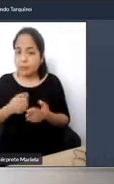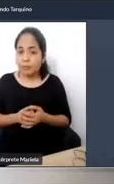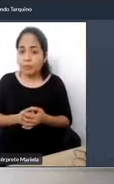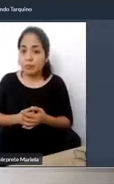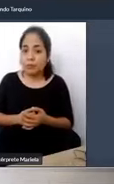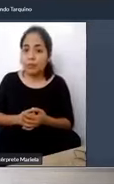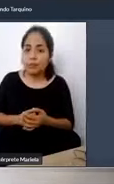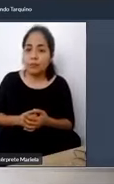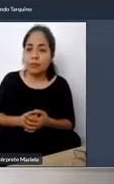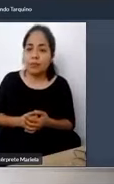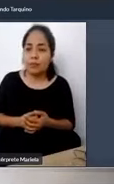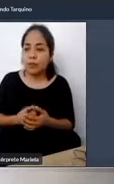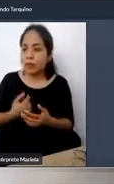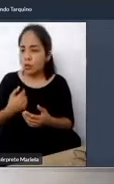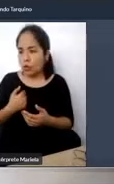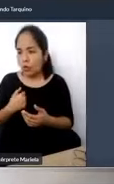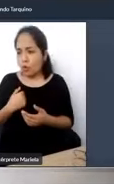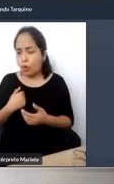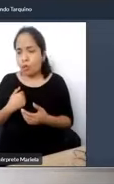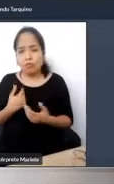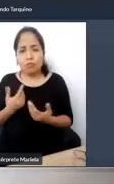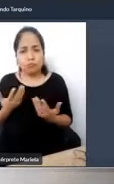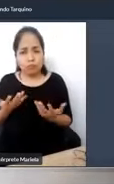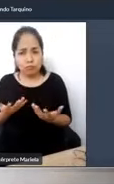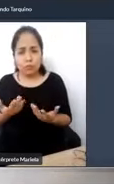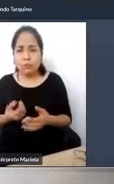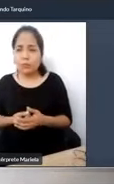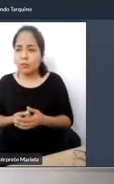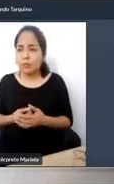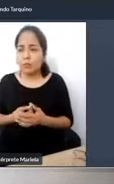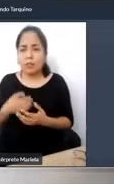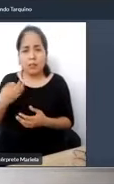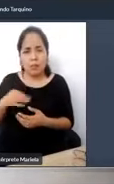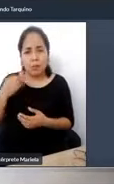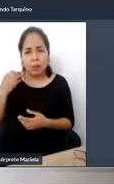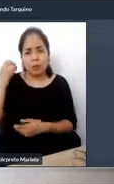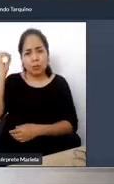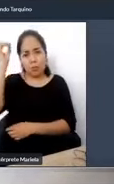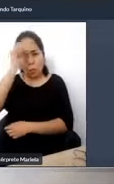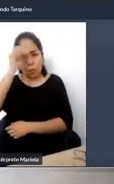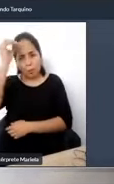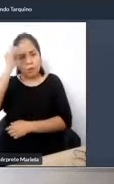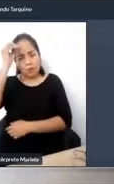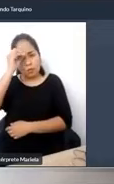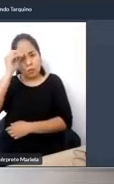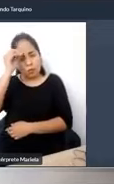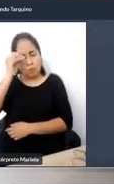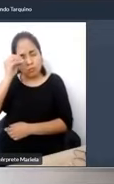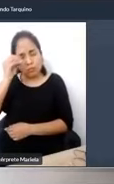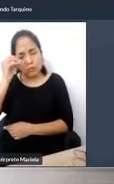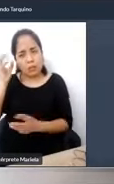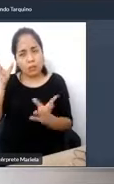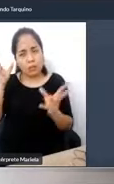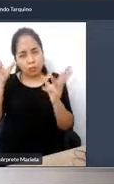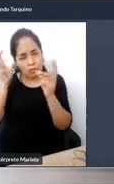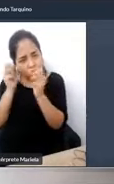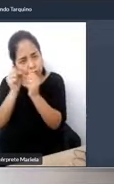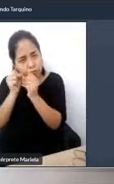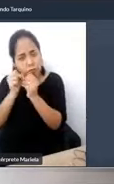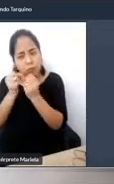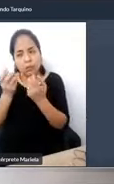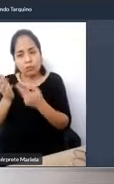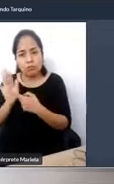al inicio suelo poner las reflexiones al final pero creo que valdría la pena